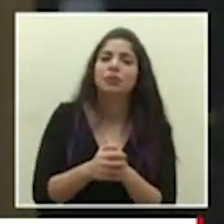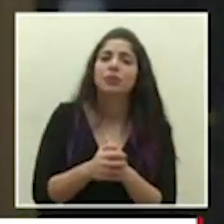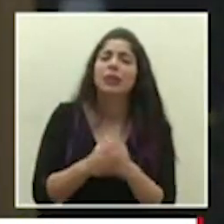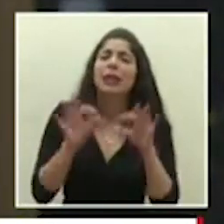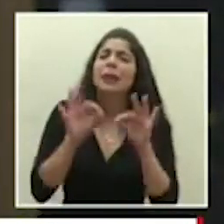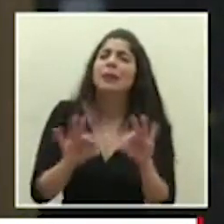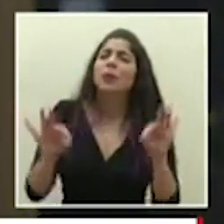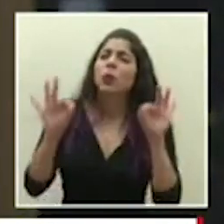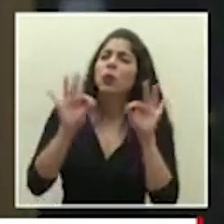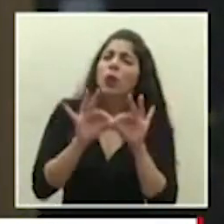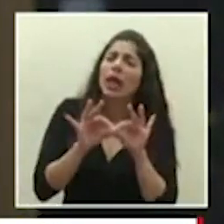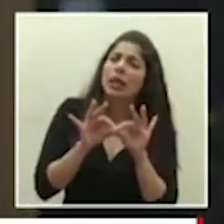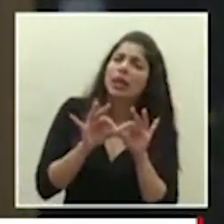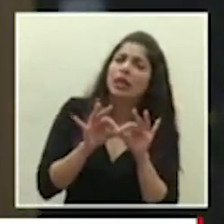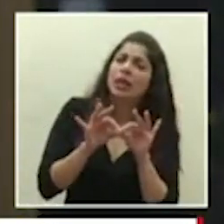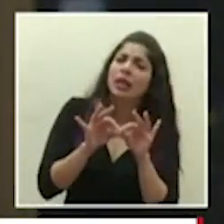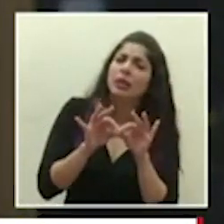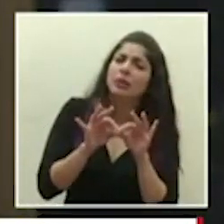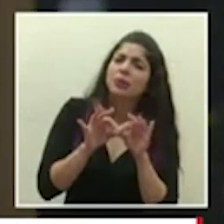importante